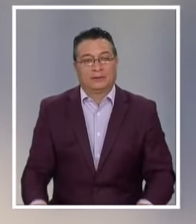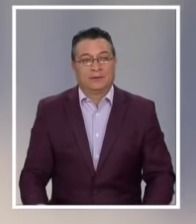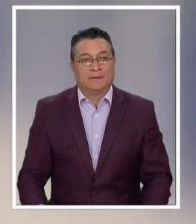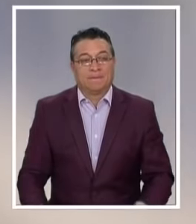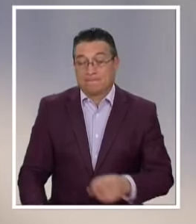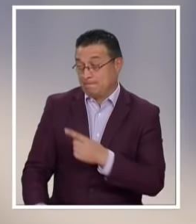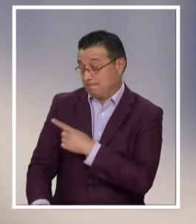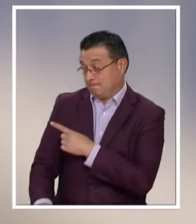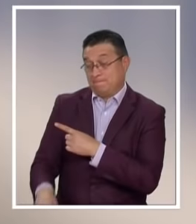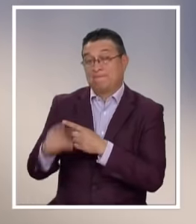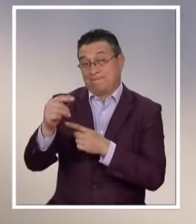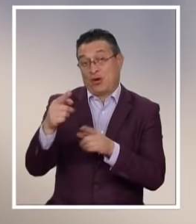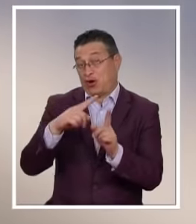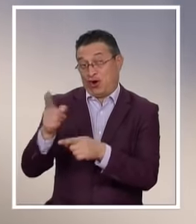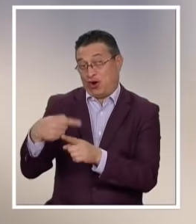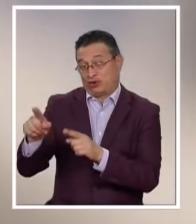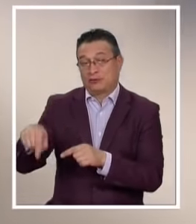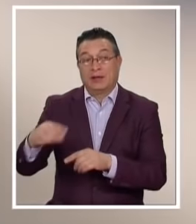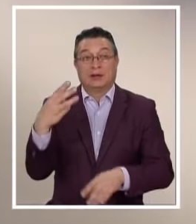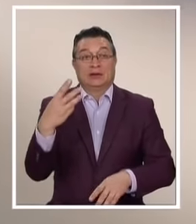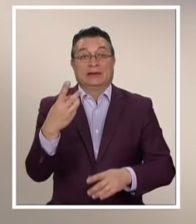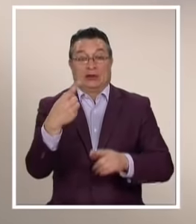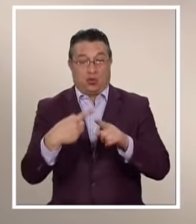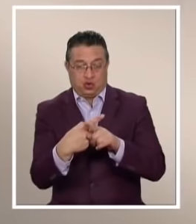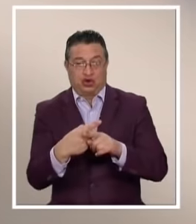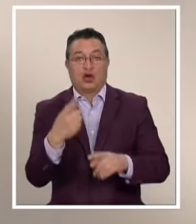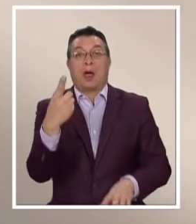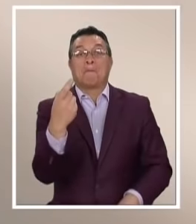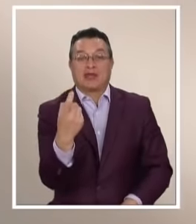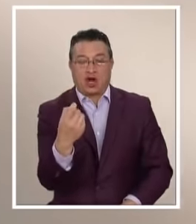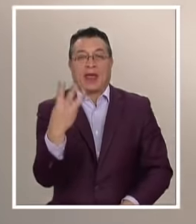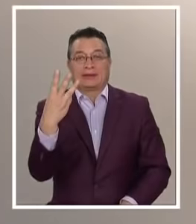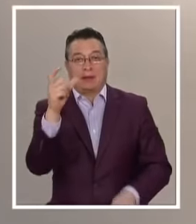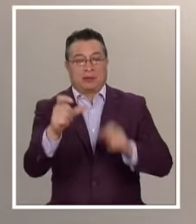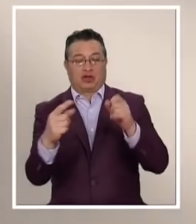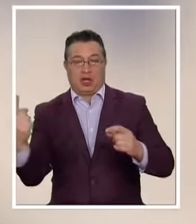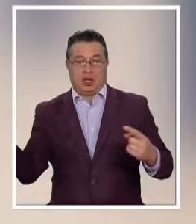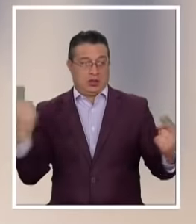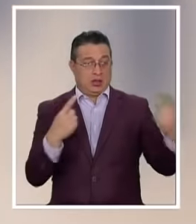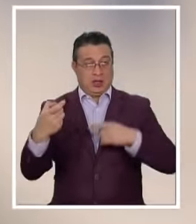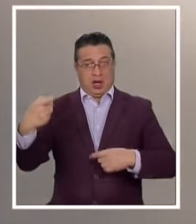Se bajaron Tres tipos Súper agresivos Con cuchillo Con pistola Nos apuntaron